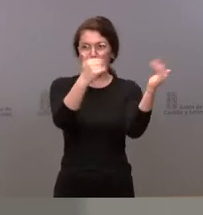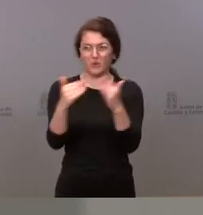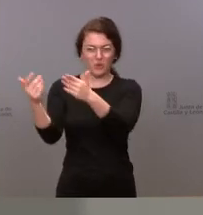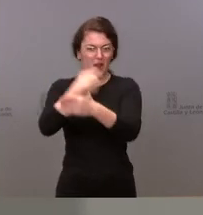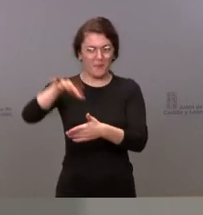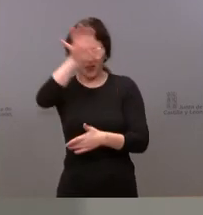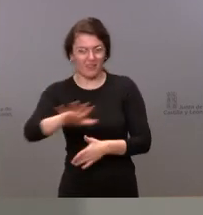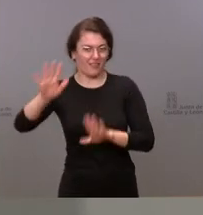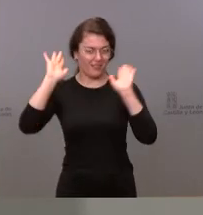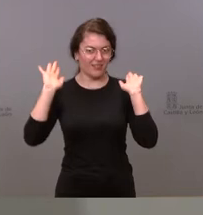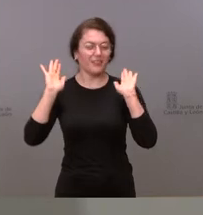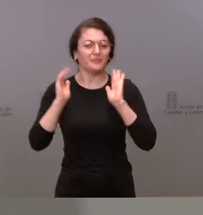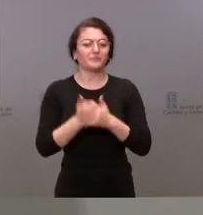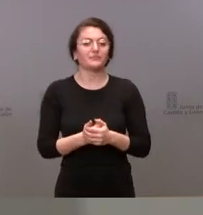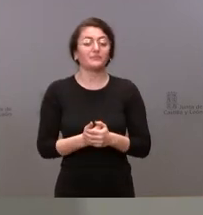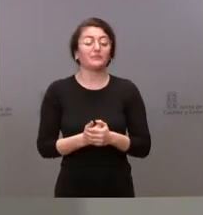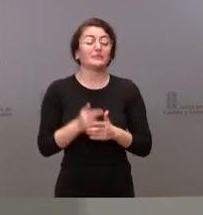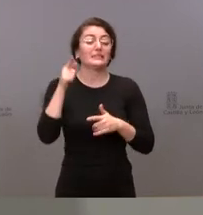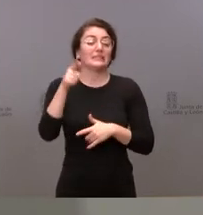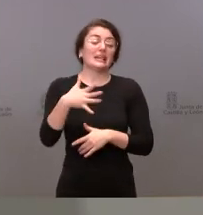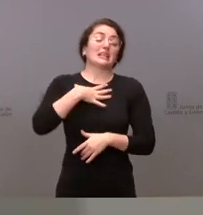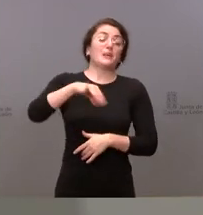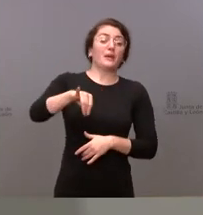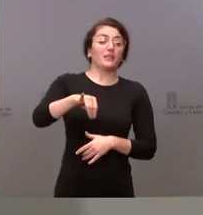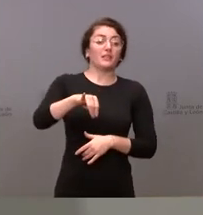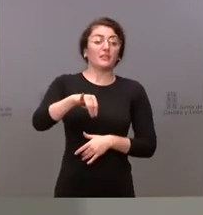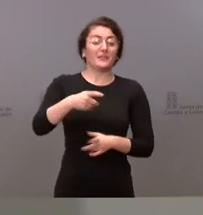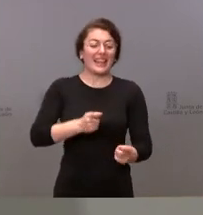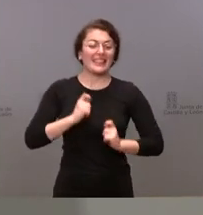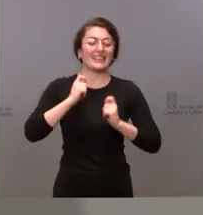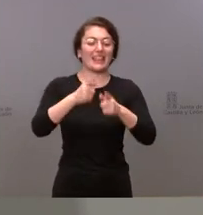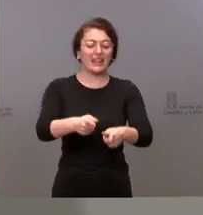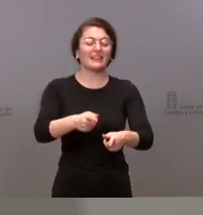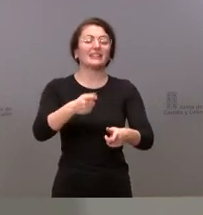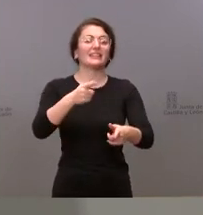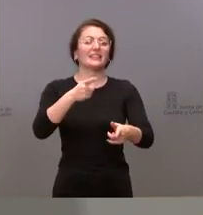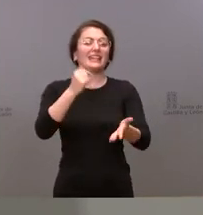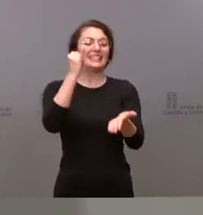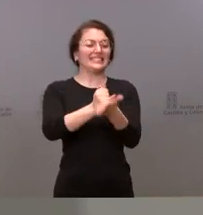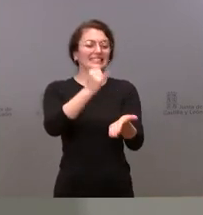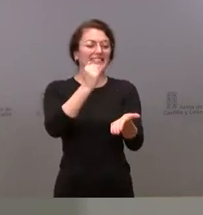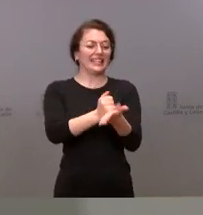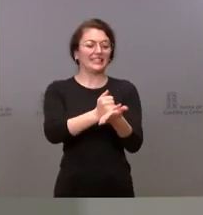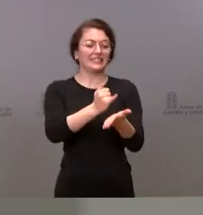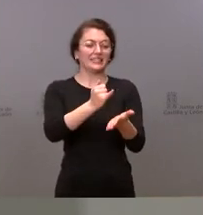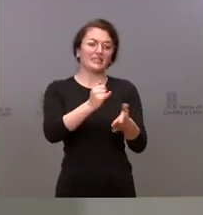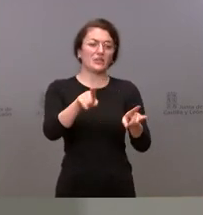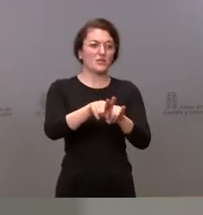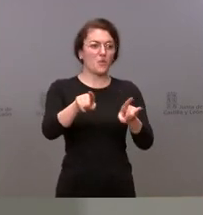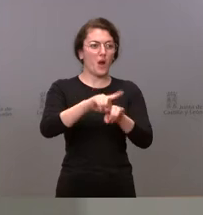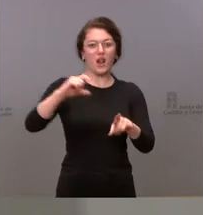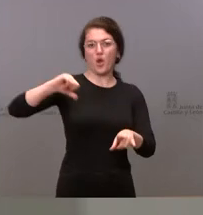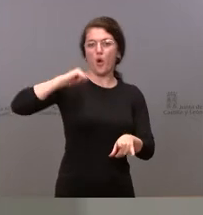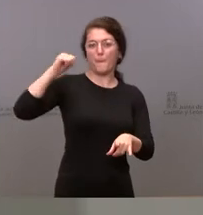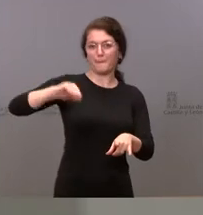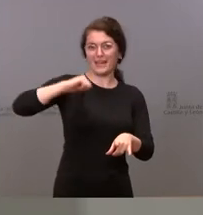de que se administraran test de antígenos en dosis de carácter hospitalario y por tanto creo recordar que